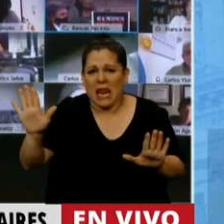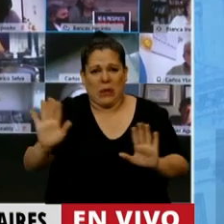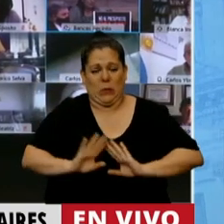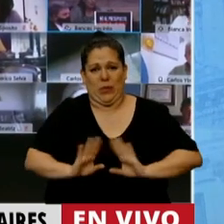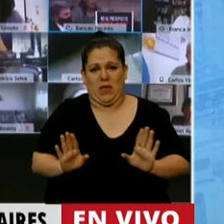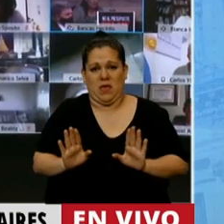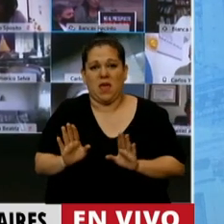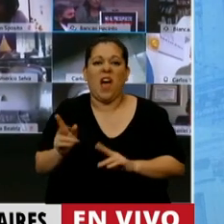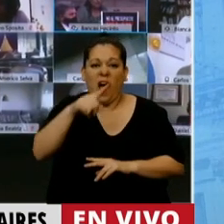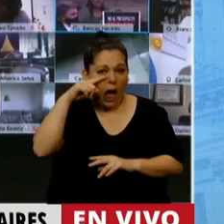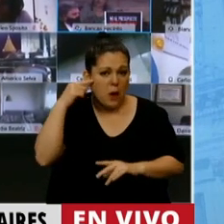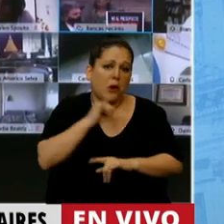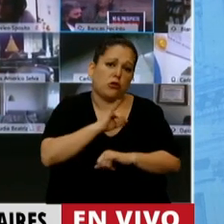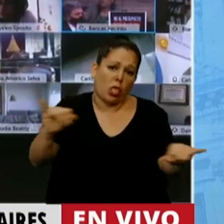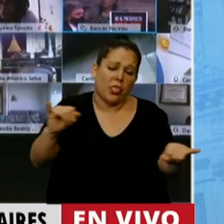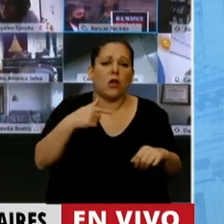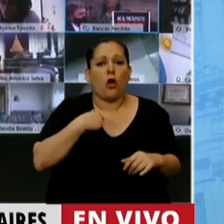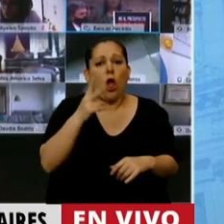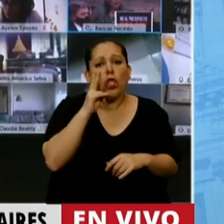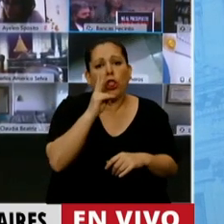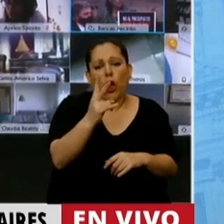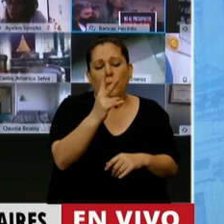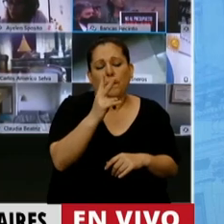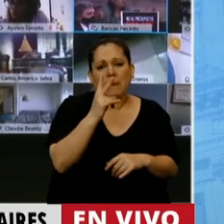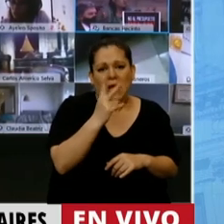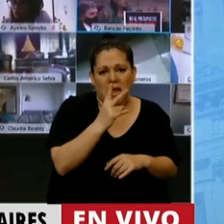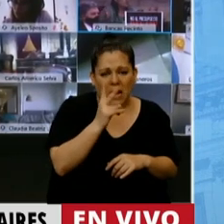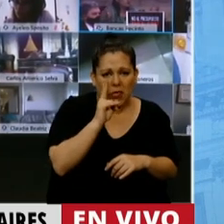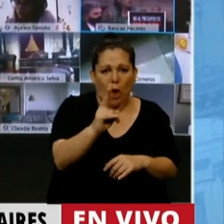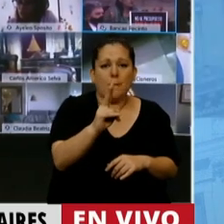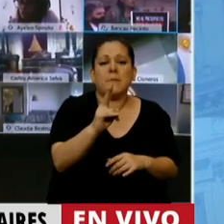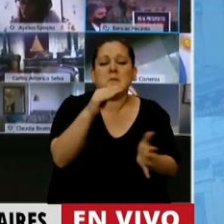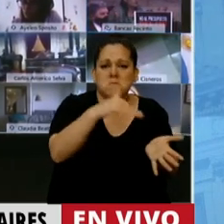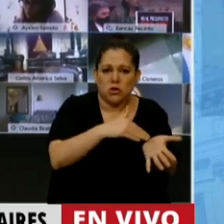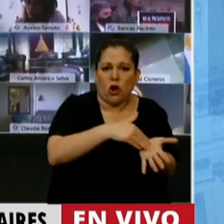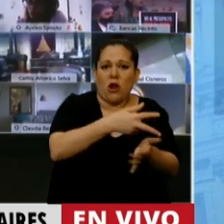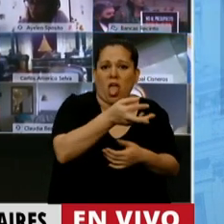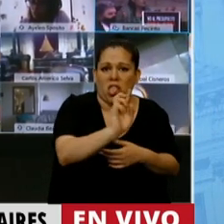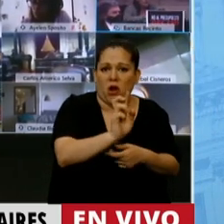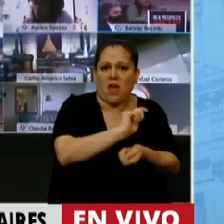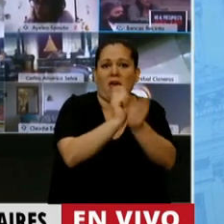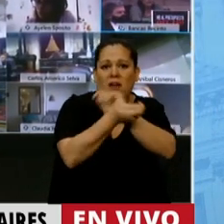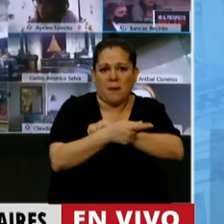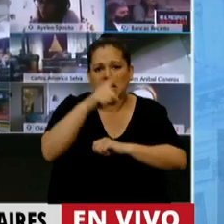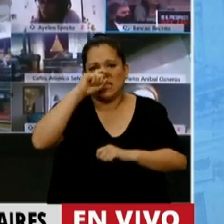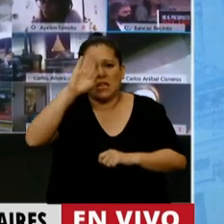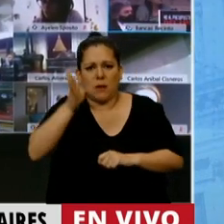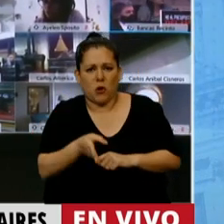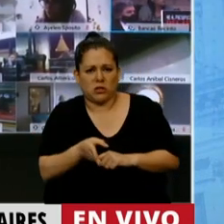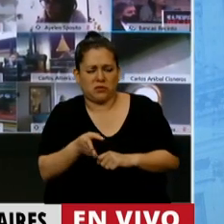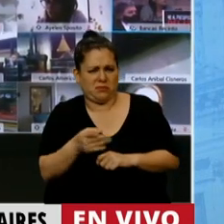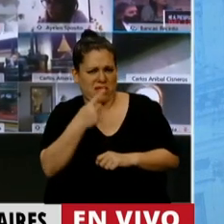Y dijo Alberto Fernández que va a cambiar 2.000 millones de dólares, con una tasa de interés del 7%. Si estos no son intereses